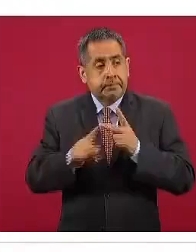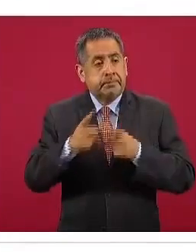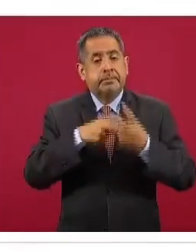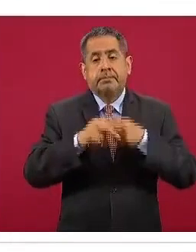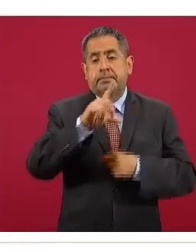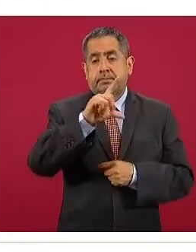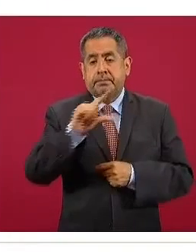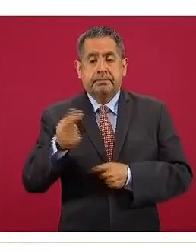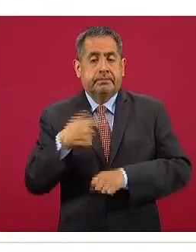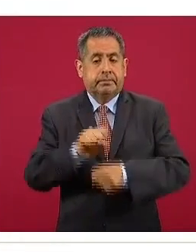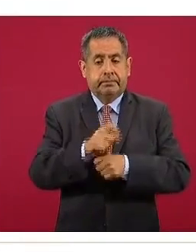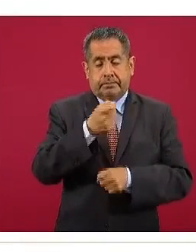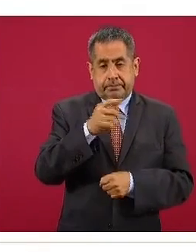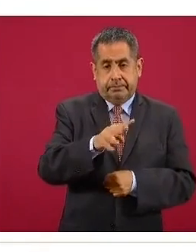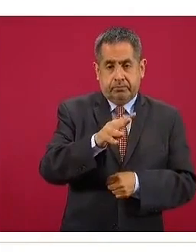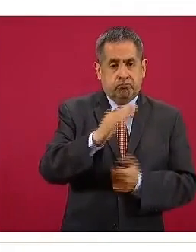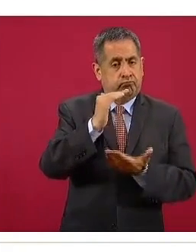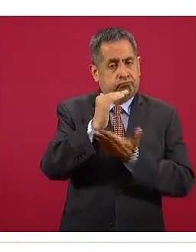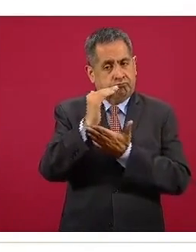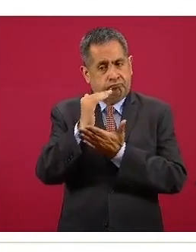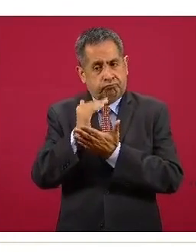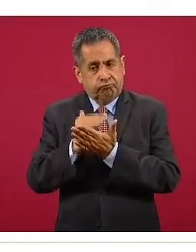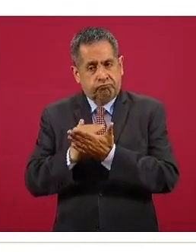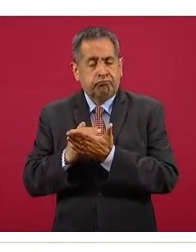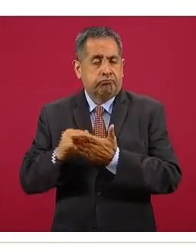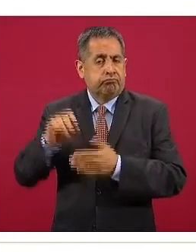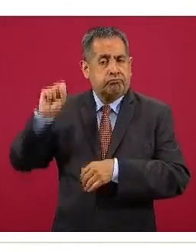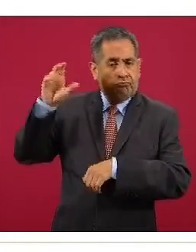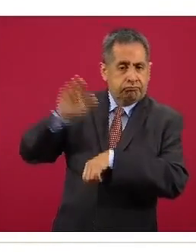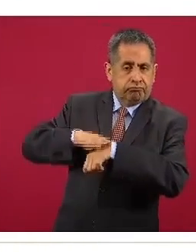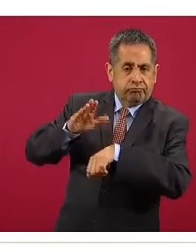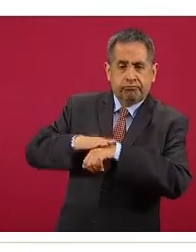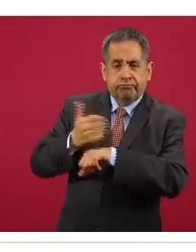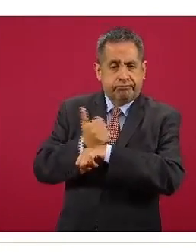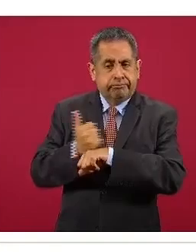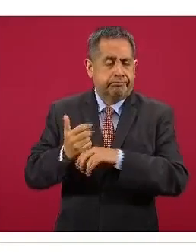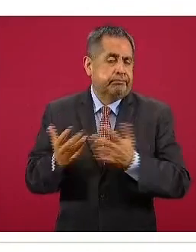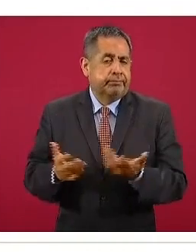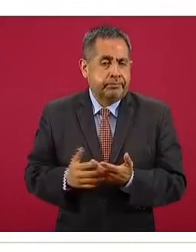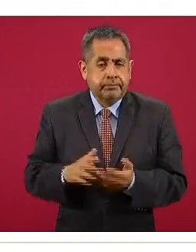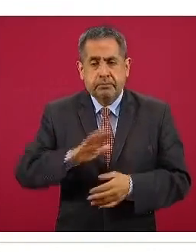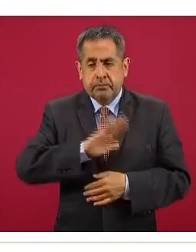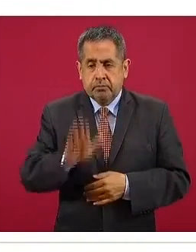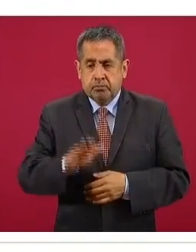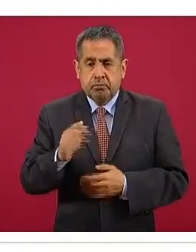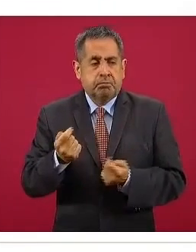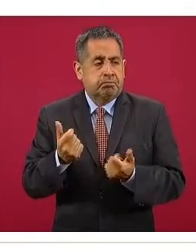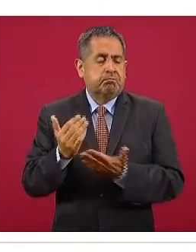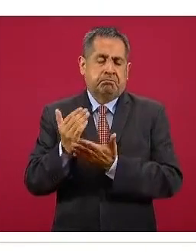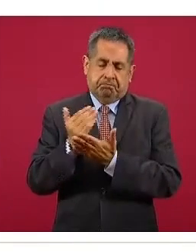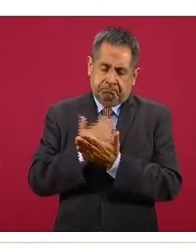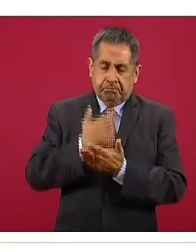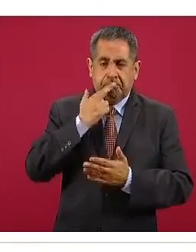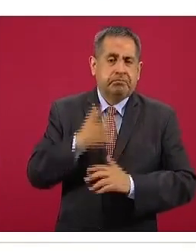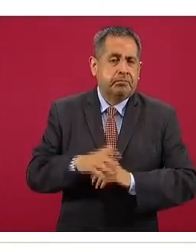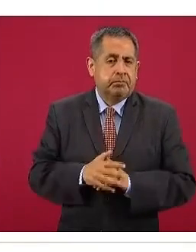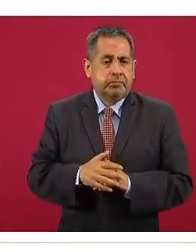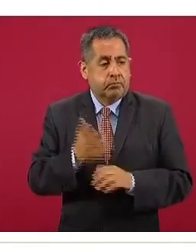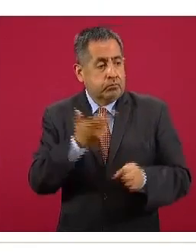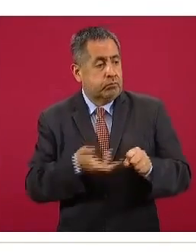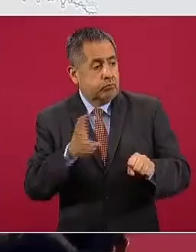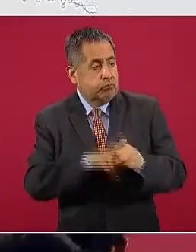desde la semana 29 ha sido sostenida tercer semáforo amarillo defunciones a la baja la siguiente y